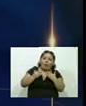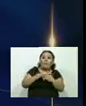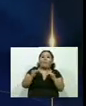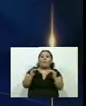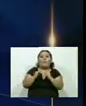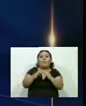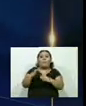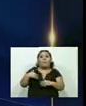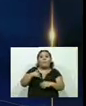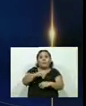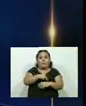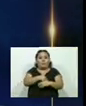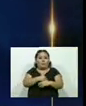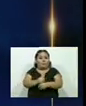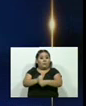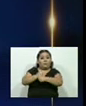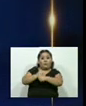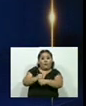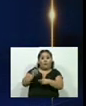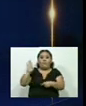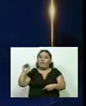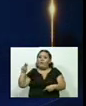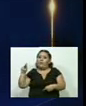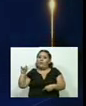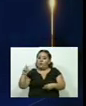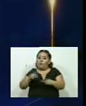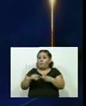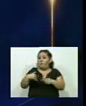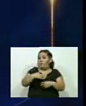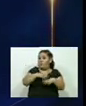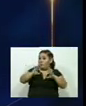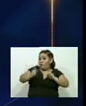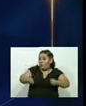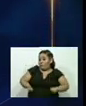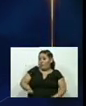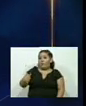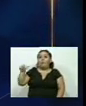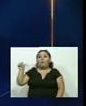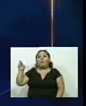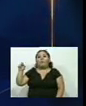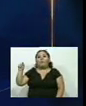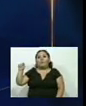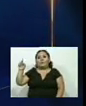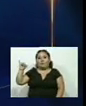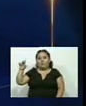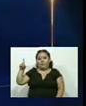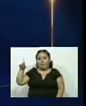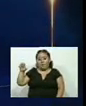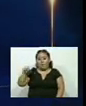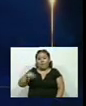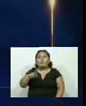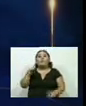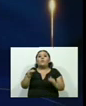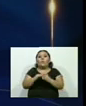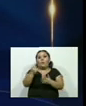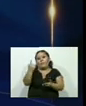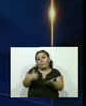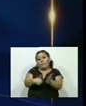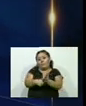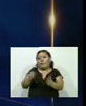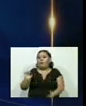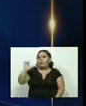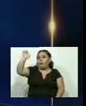exministro de Seguridad Benito Lara, el exministro de Gobernación Narici de Valencia y Ernesto Mason, a quien se señaló de entregar